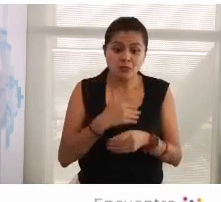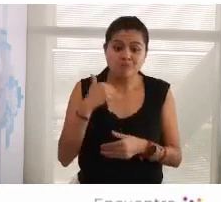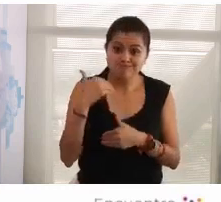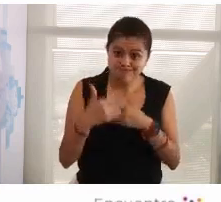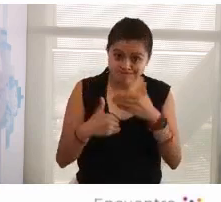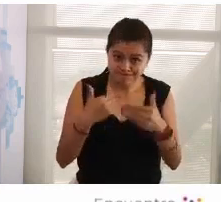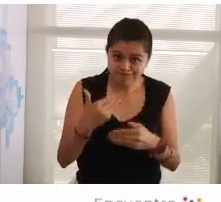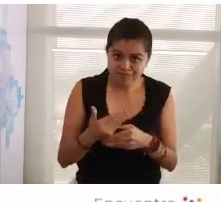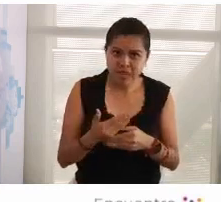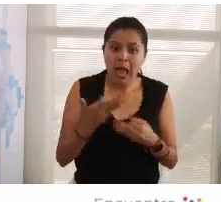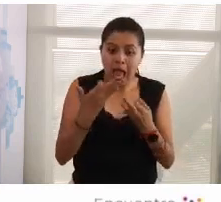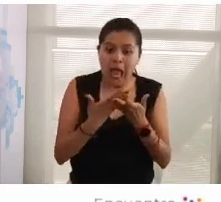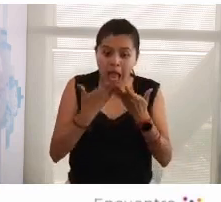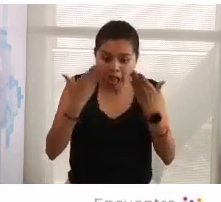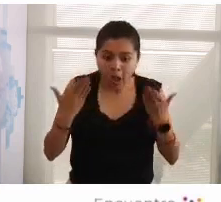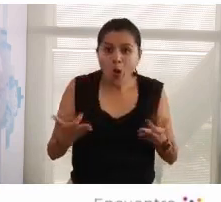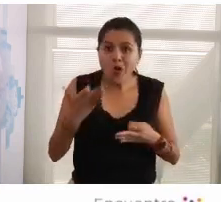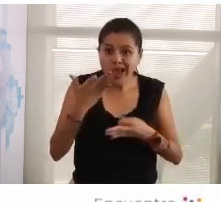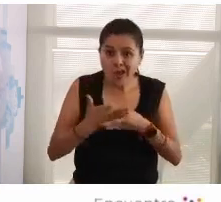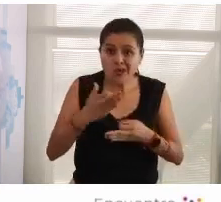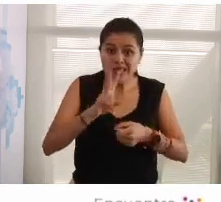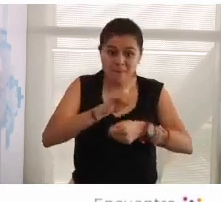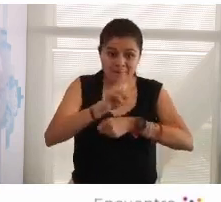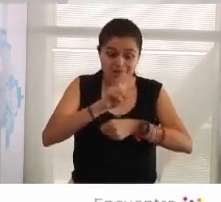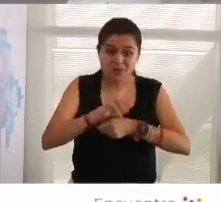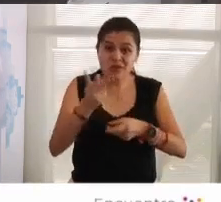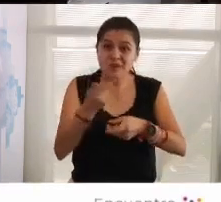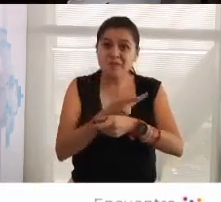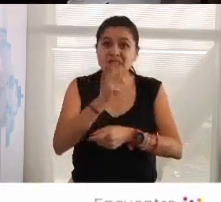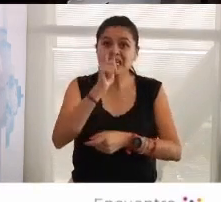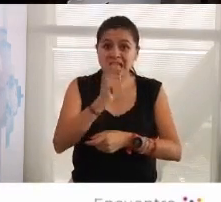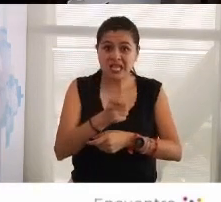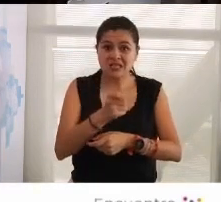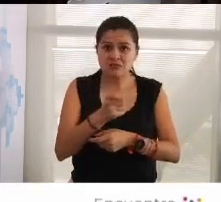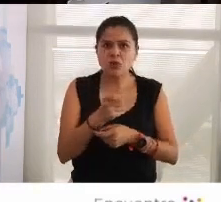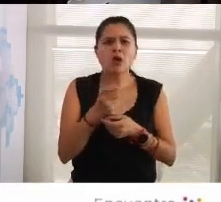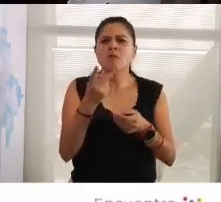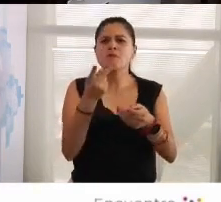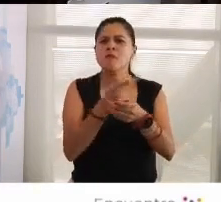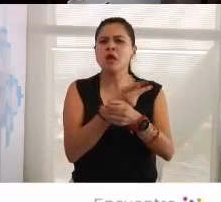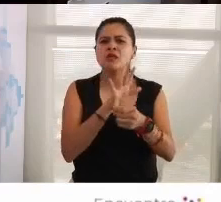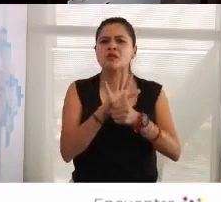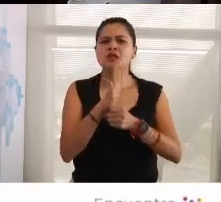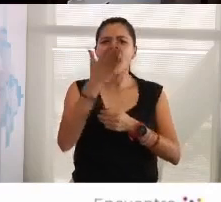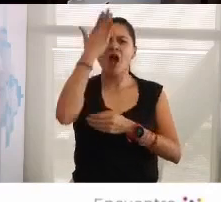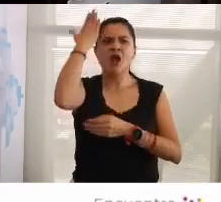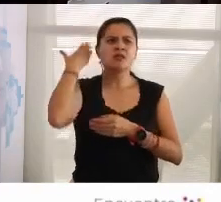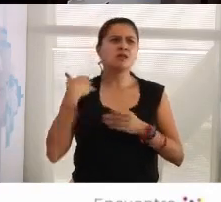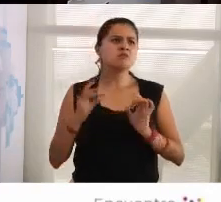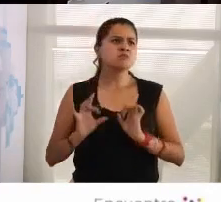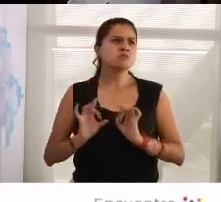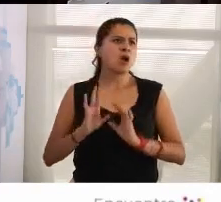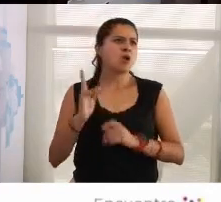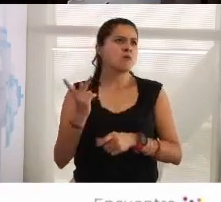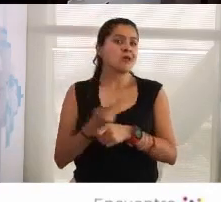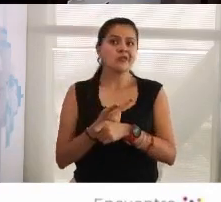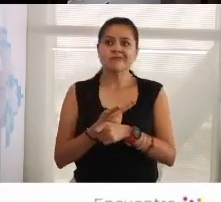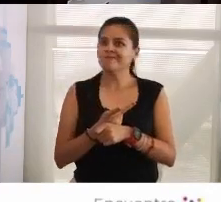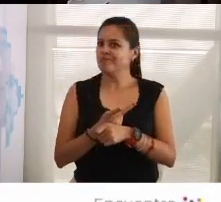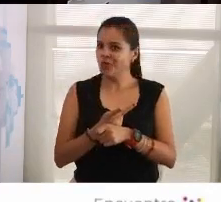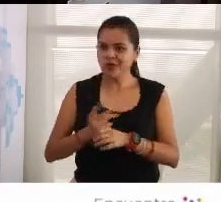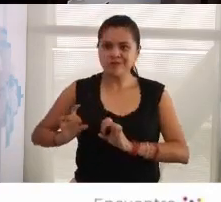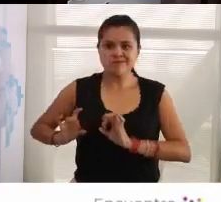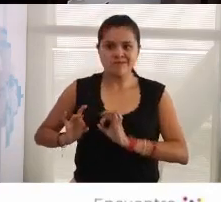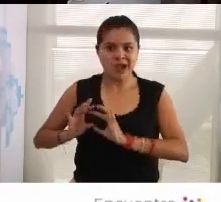hecho de lo que nos pasa en Venezuela, nos sigue pasando en Venezuela, no es producto nada más de un momento circunstancial, sino de la suma de muchos